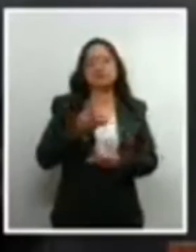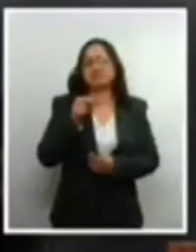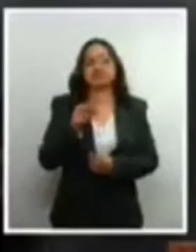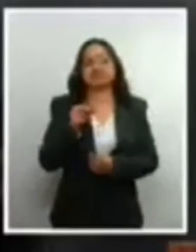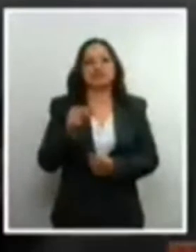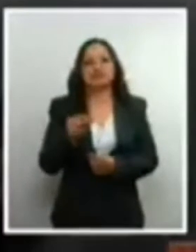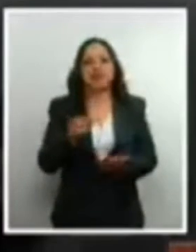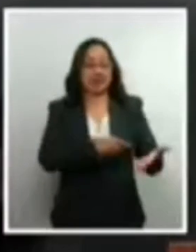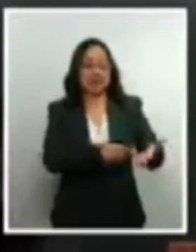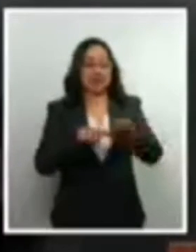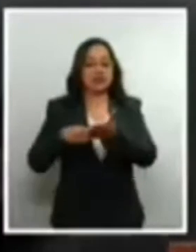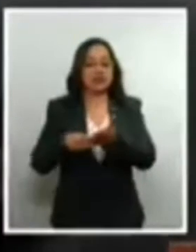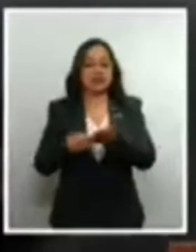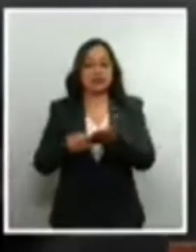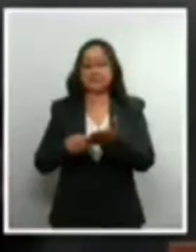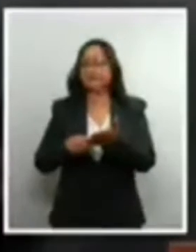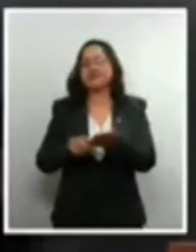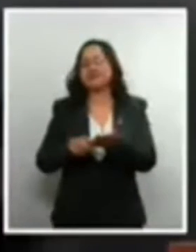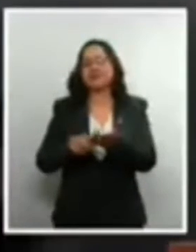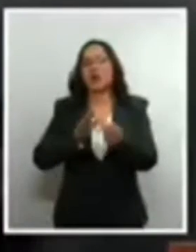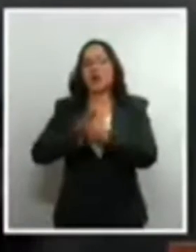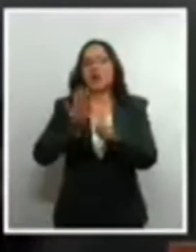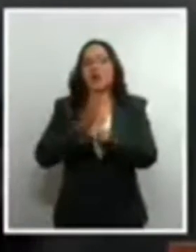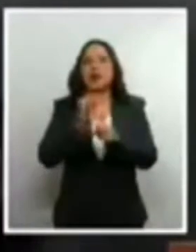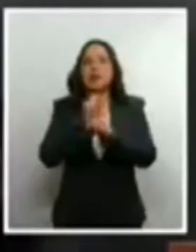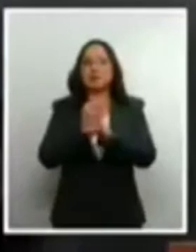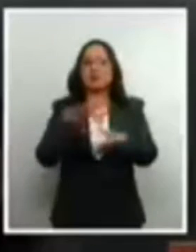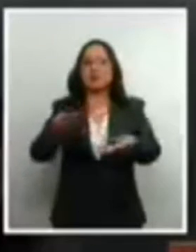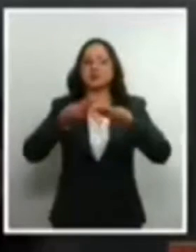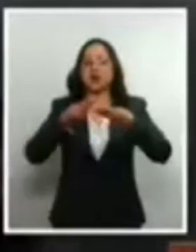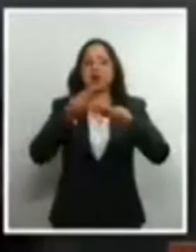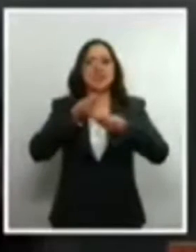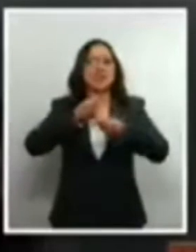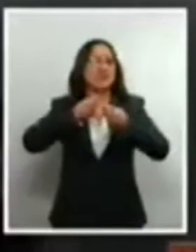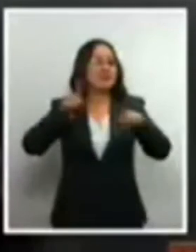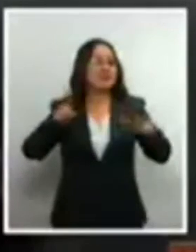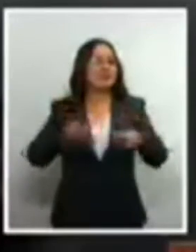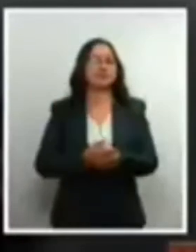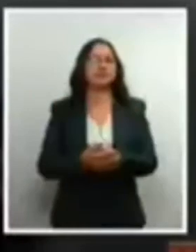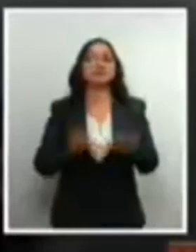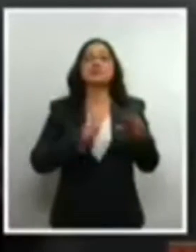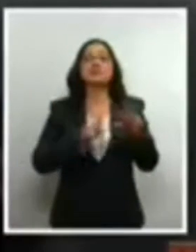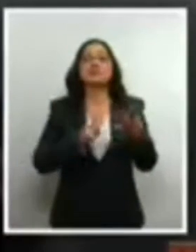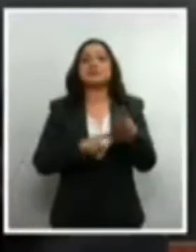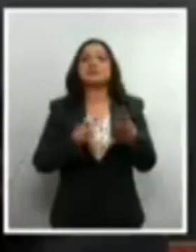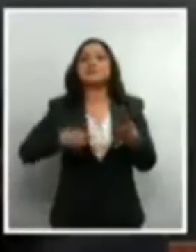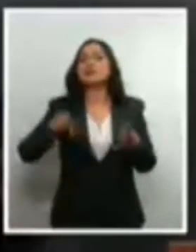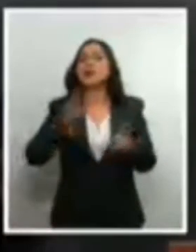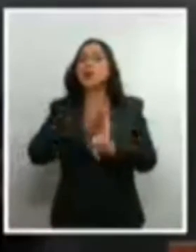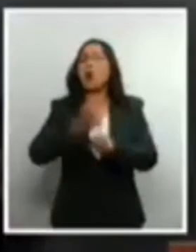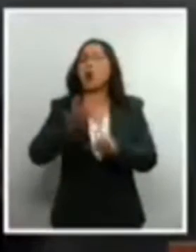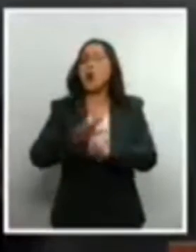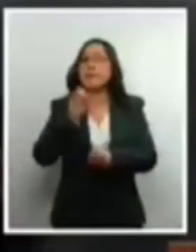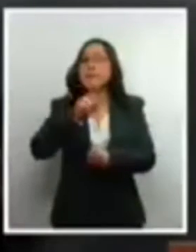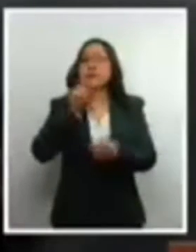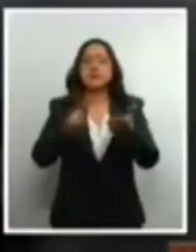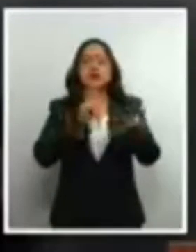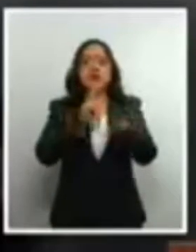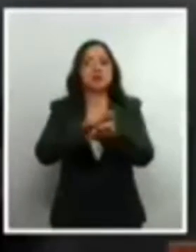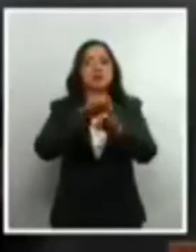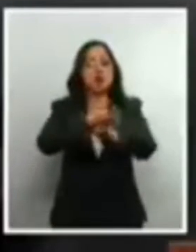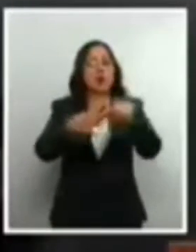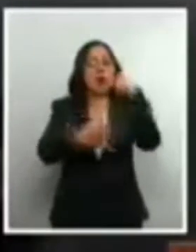que los datos nos dicen una historia completamente distinta. Y cuarto, que la permisividad de la ley en la